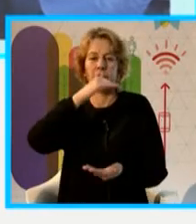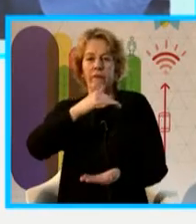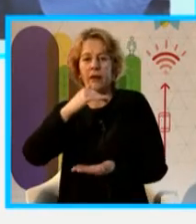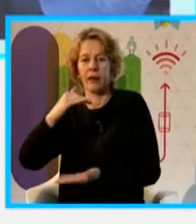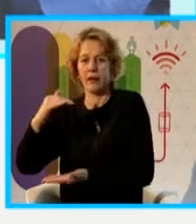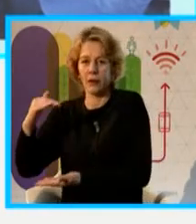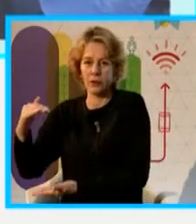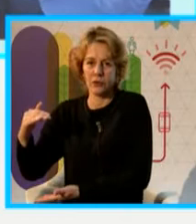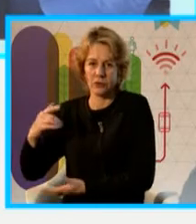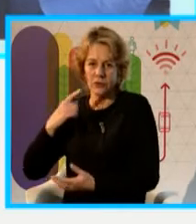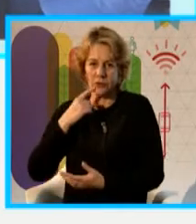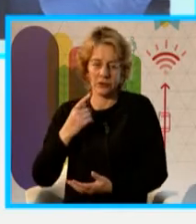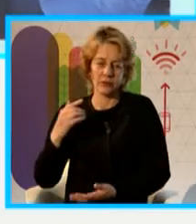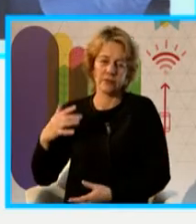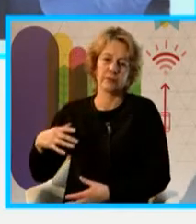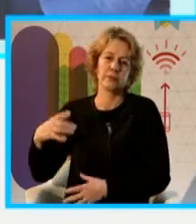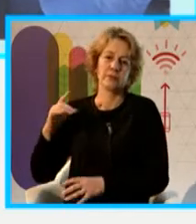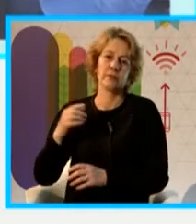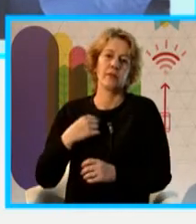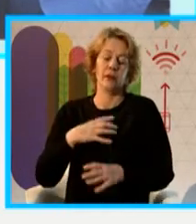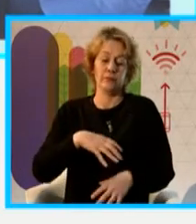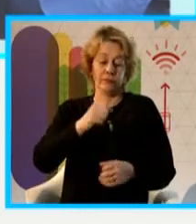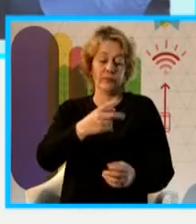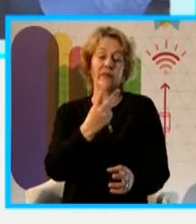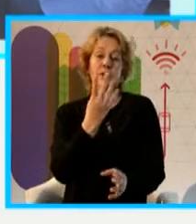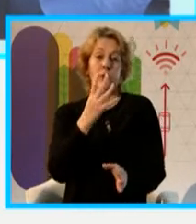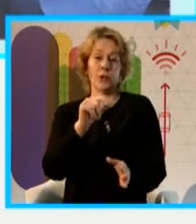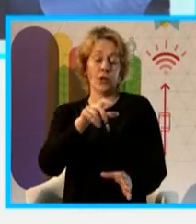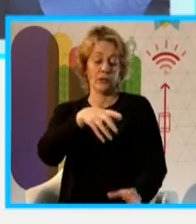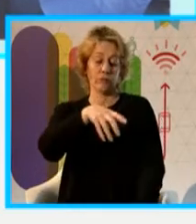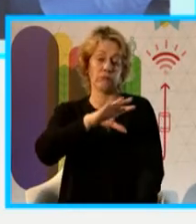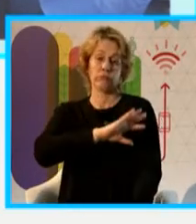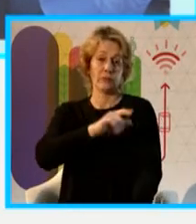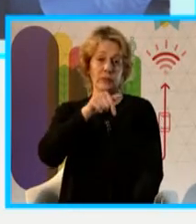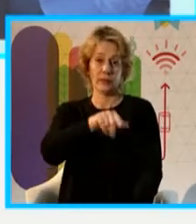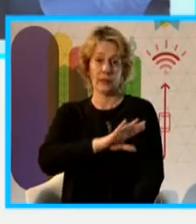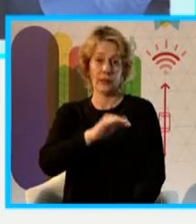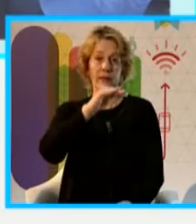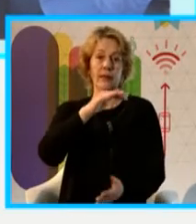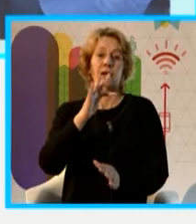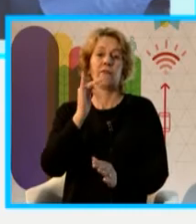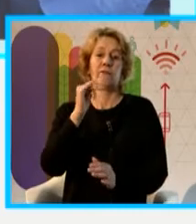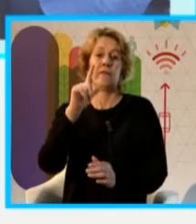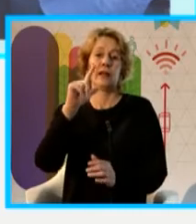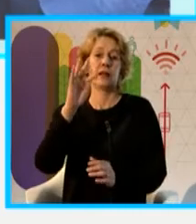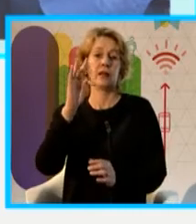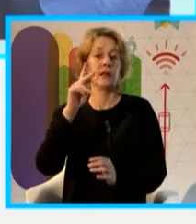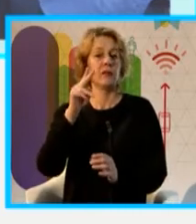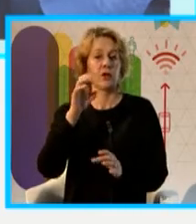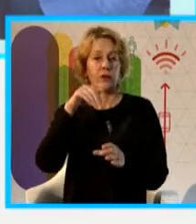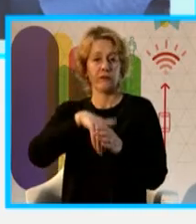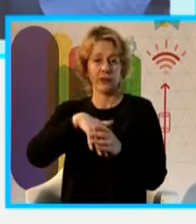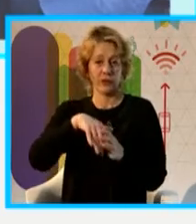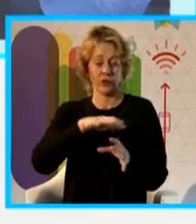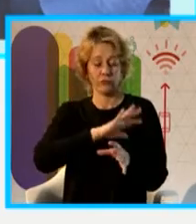se pueden ver ahí. El filtro se expone 24 horas, luego hay que ir a buscarlo, traerlo al laboratorio, estar